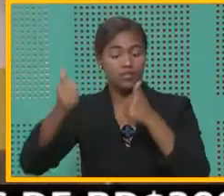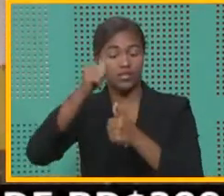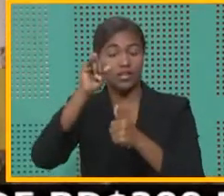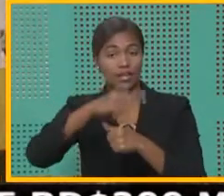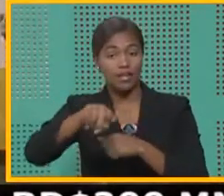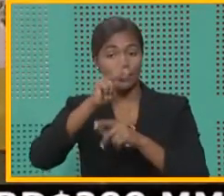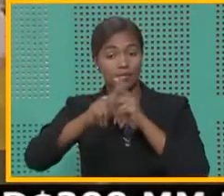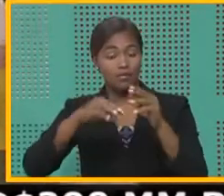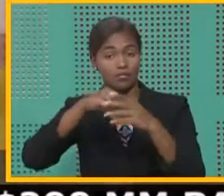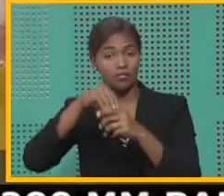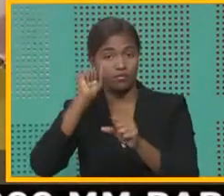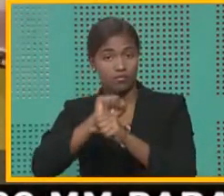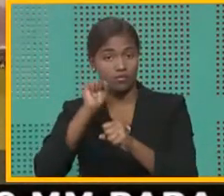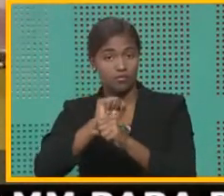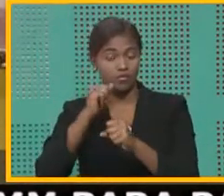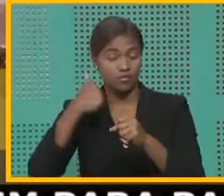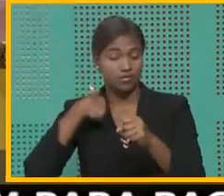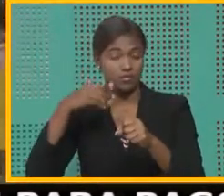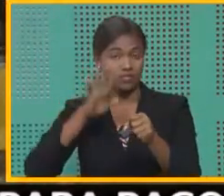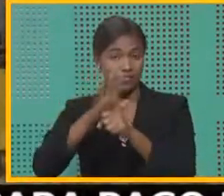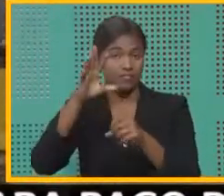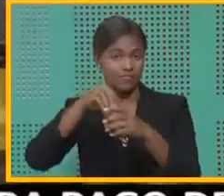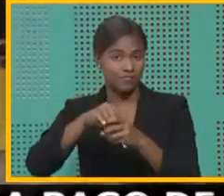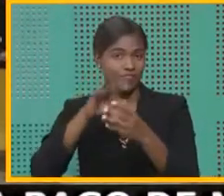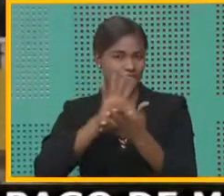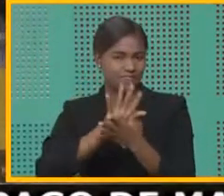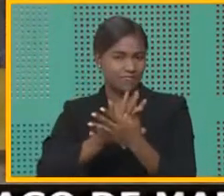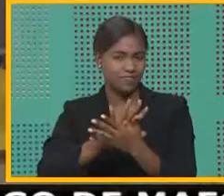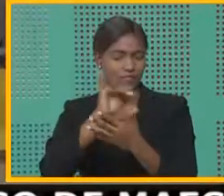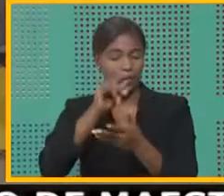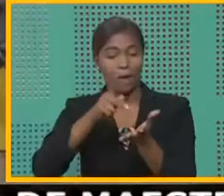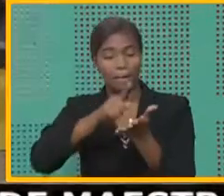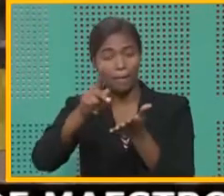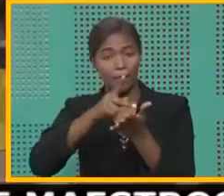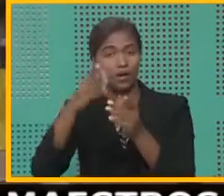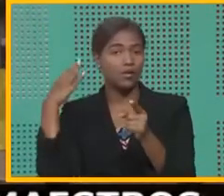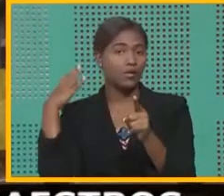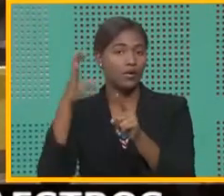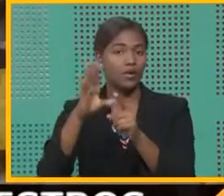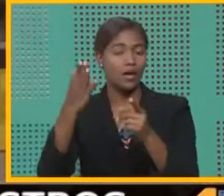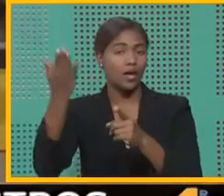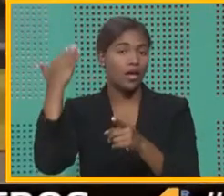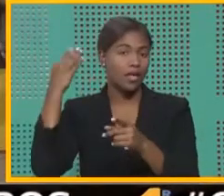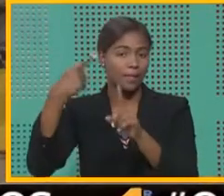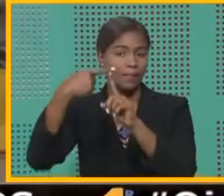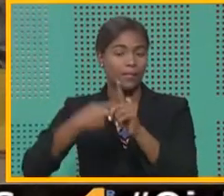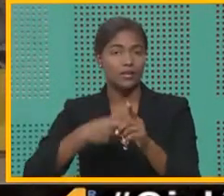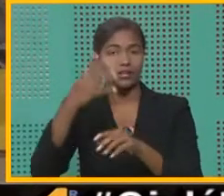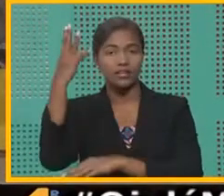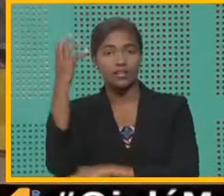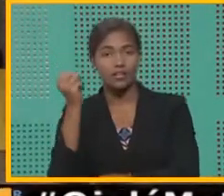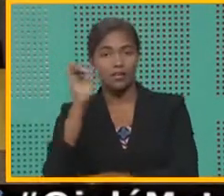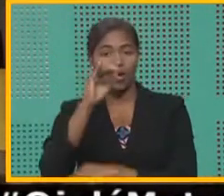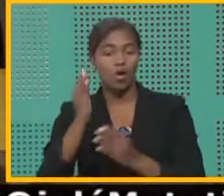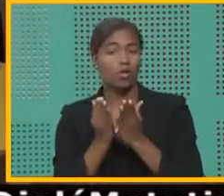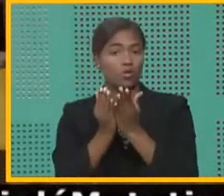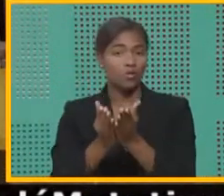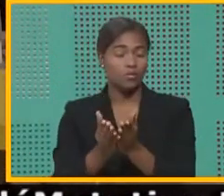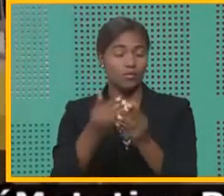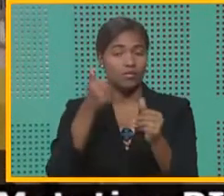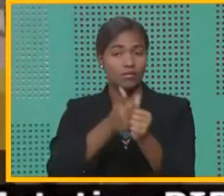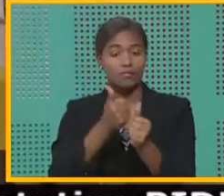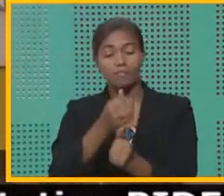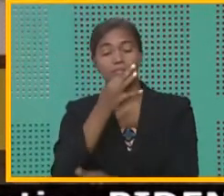que funcionan en la modalidad de jornada escolar extendida. Estos pagos corresponden a los pasados meses de septiembre y octubre y en los